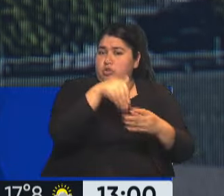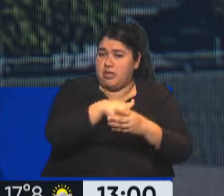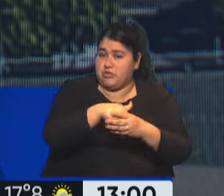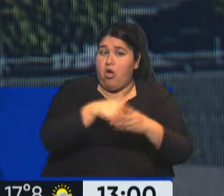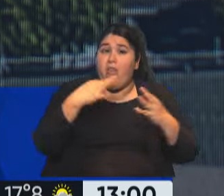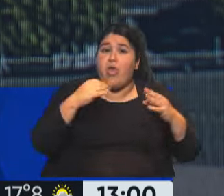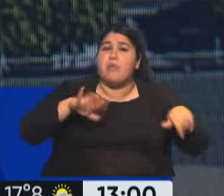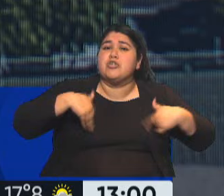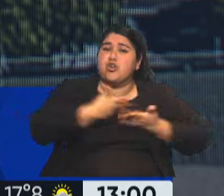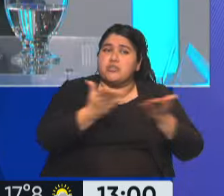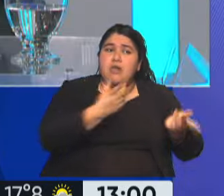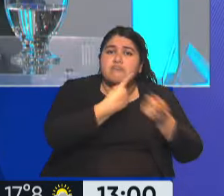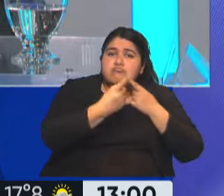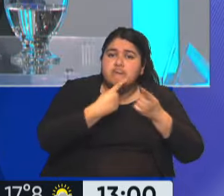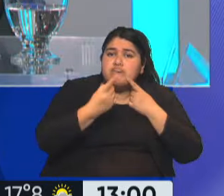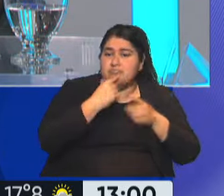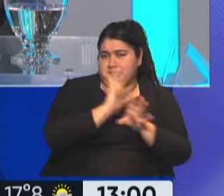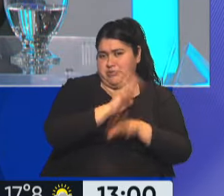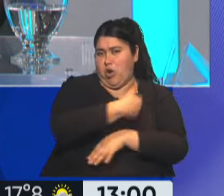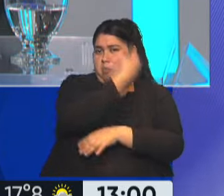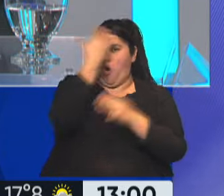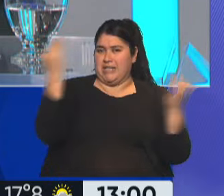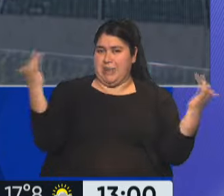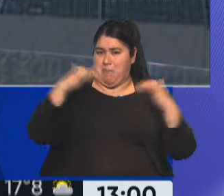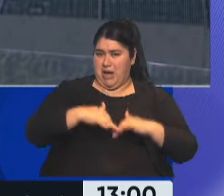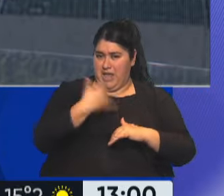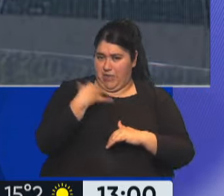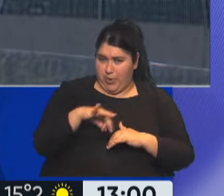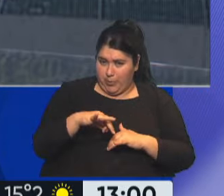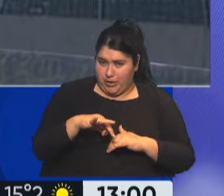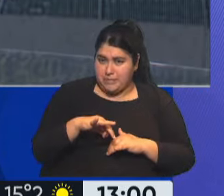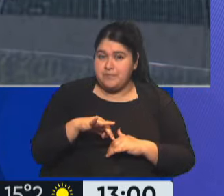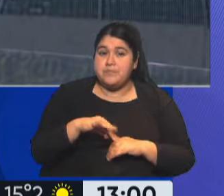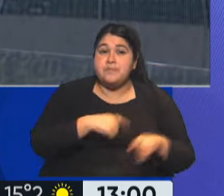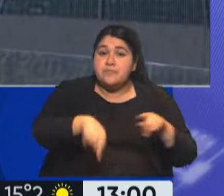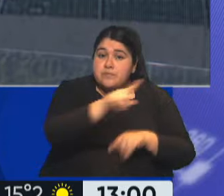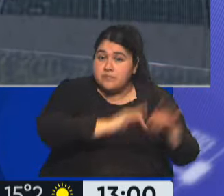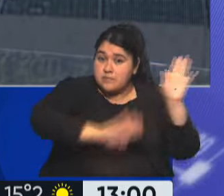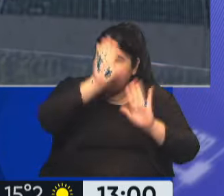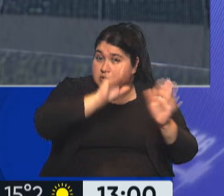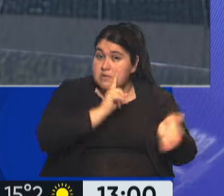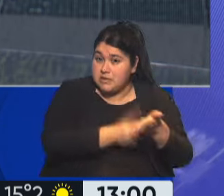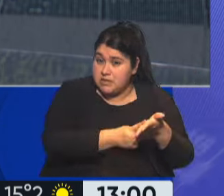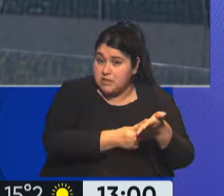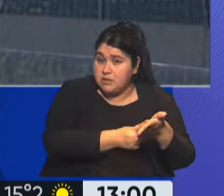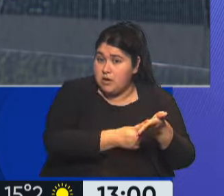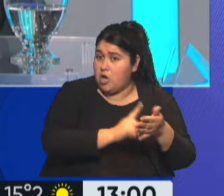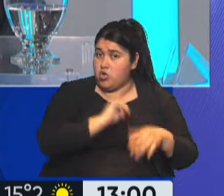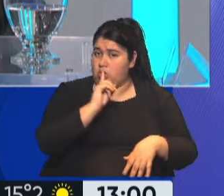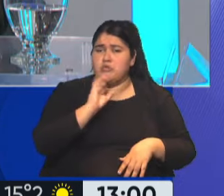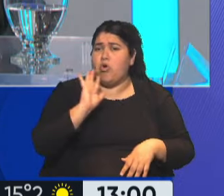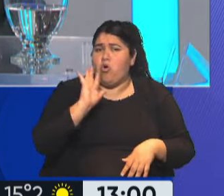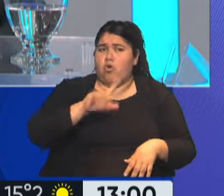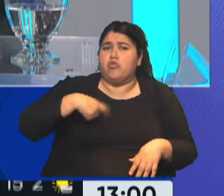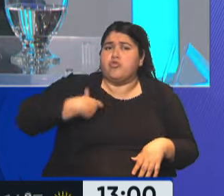consulta societaria. Una asamblea, una asamblea de socios. No definen, es decir, definen los socios de la asamblea, no los... Todos los socios, los